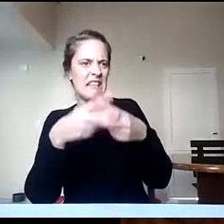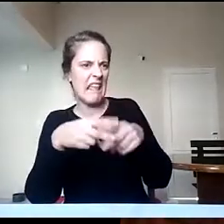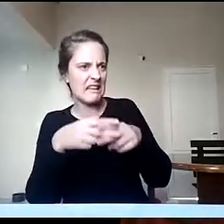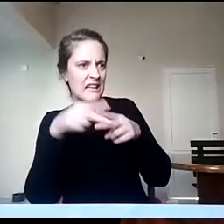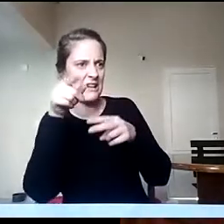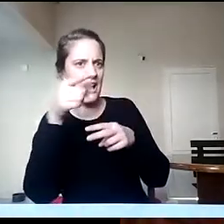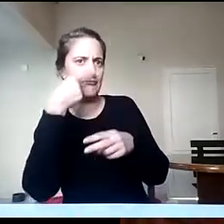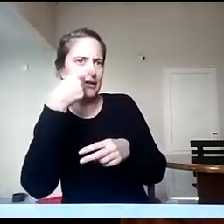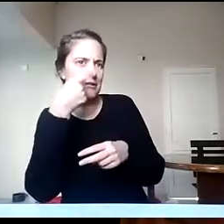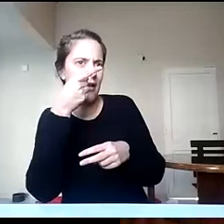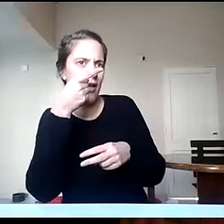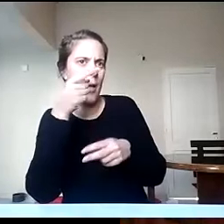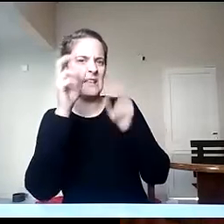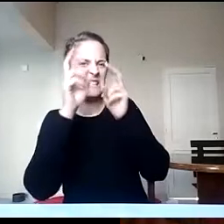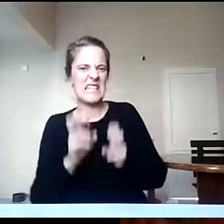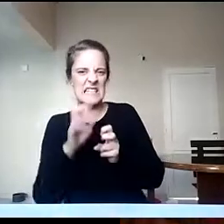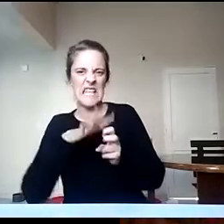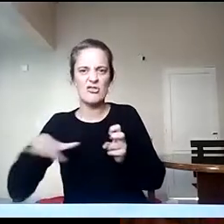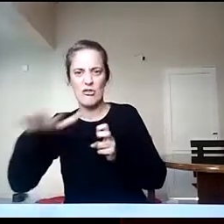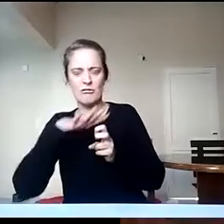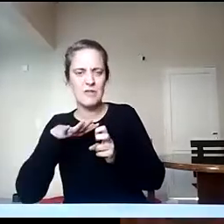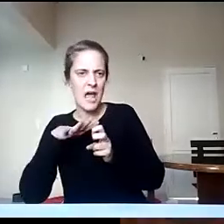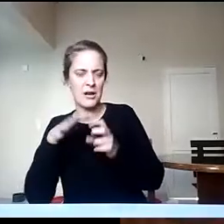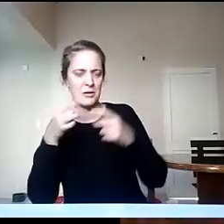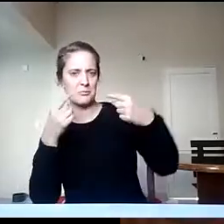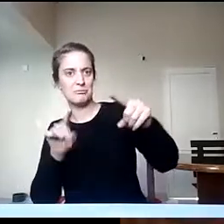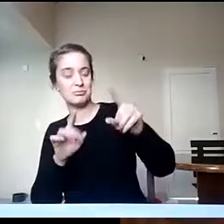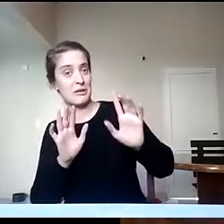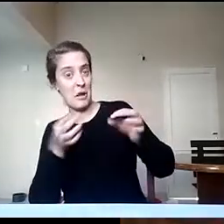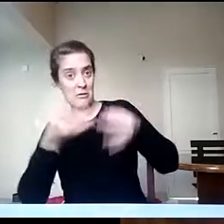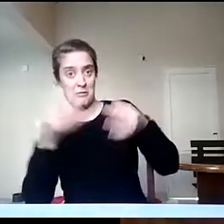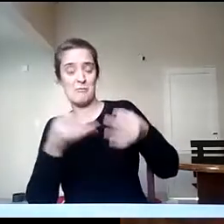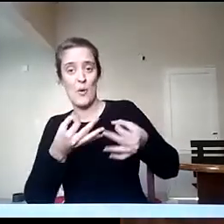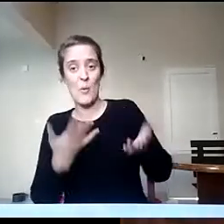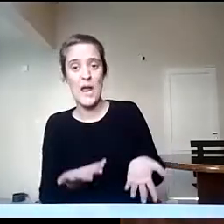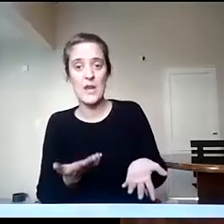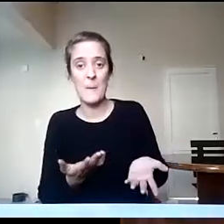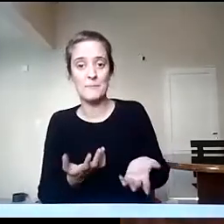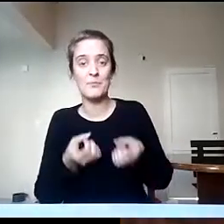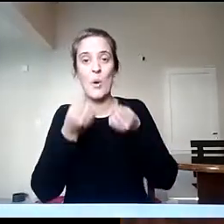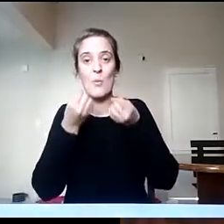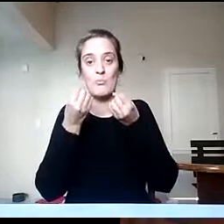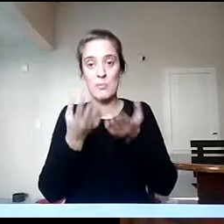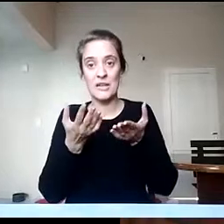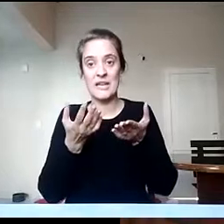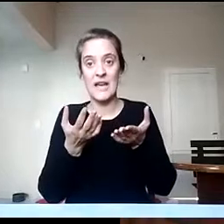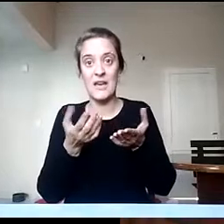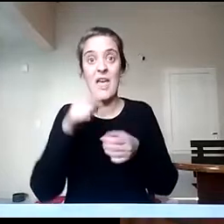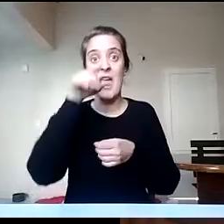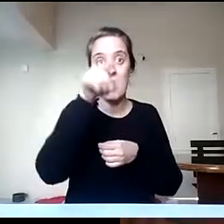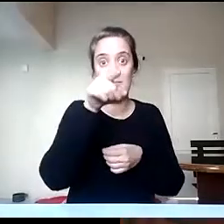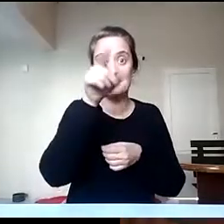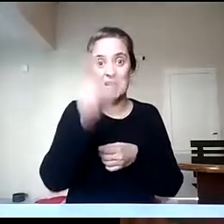que está muy bueno también que los perfiles técnicos están los institutos de formación docente porque tienen grandes aportes para hacer,